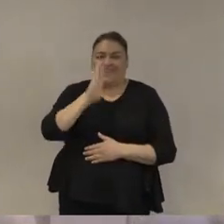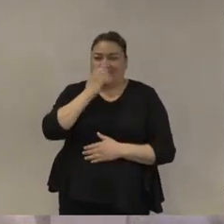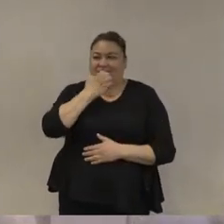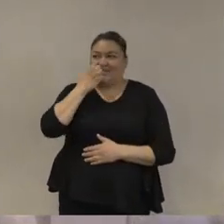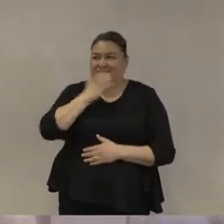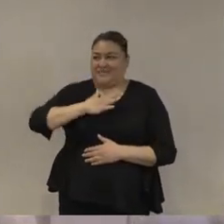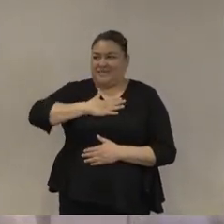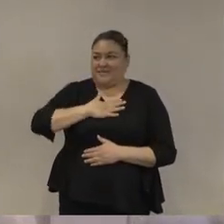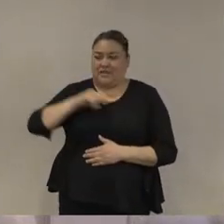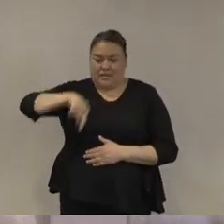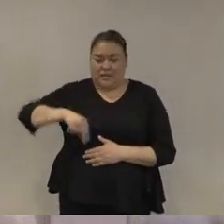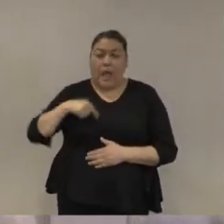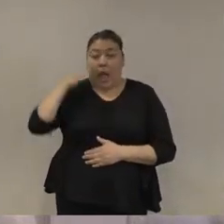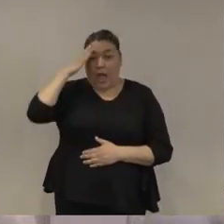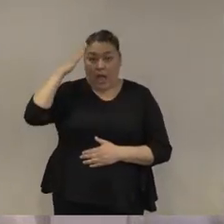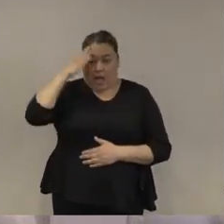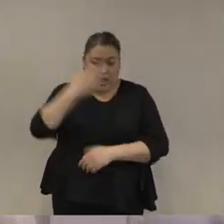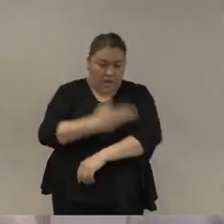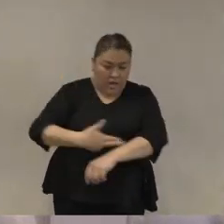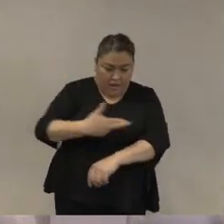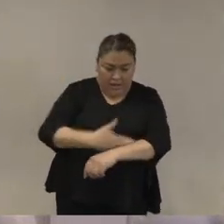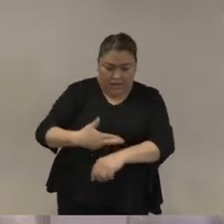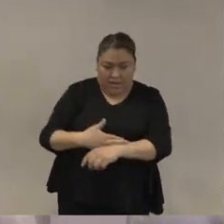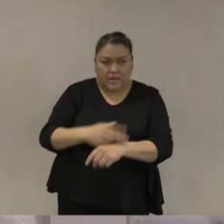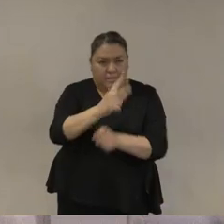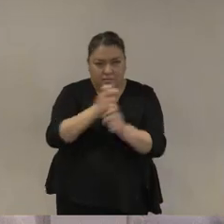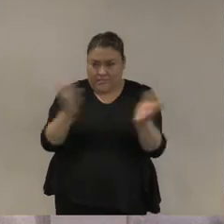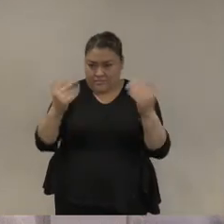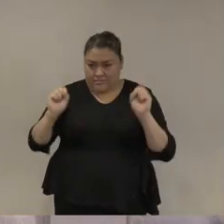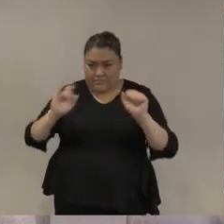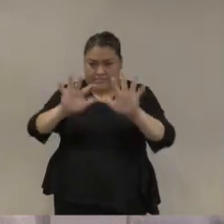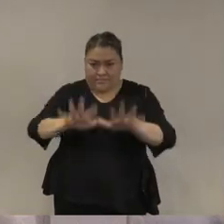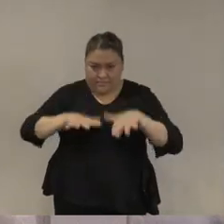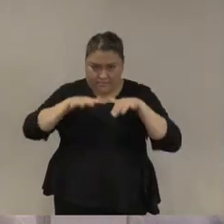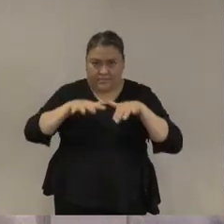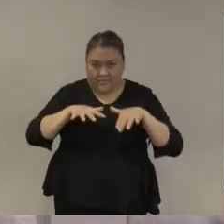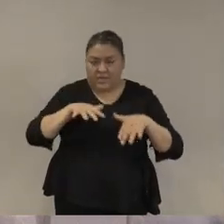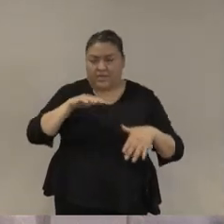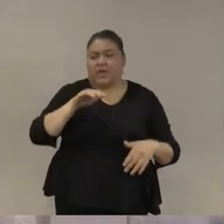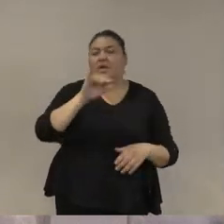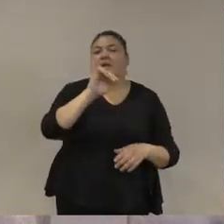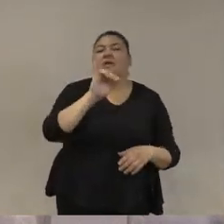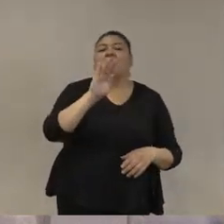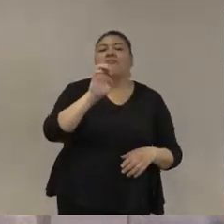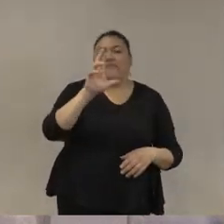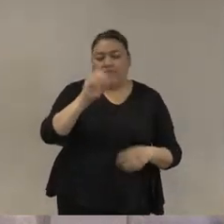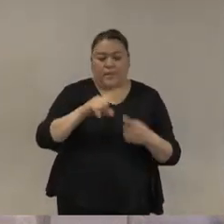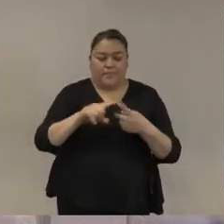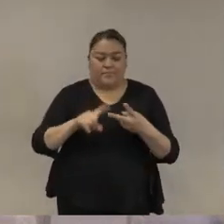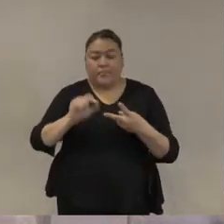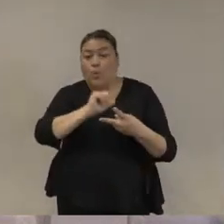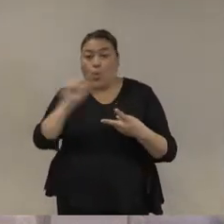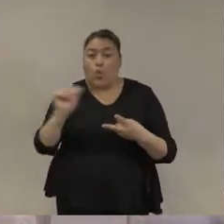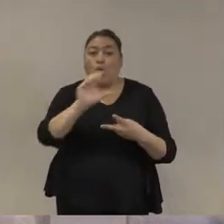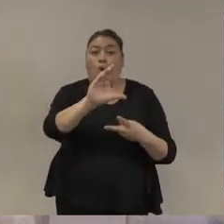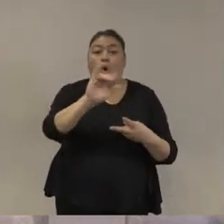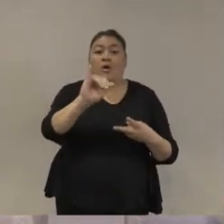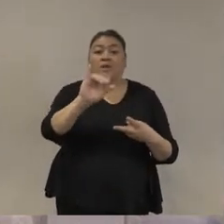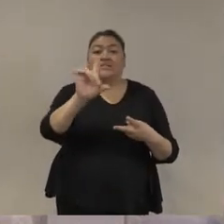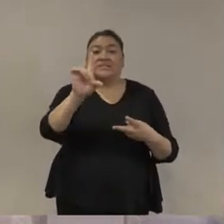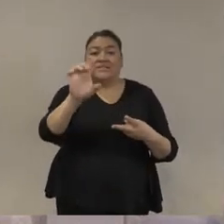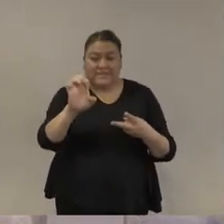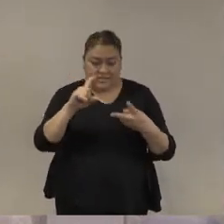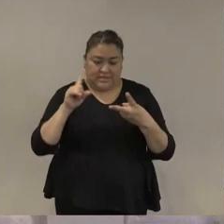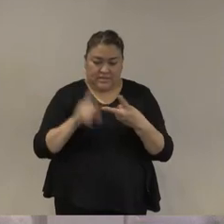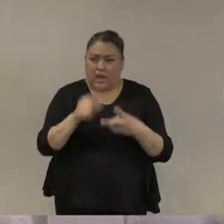sea digamos quien está una de las partes que convocan hoy su profesora del CIDE que también está convocando a este a este foro y me da mucho